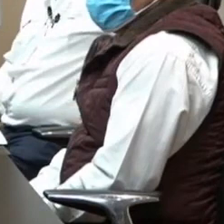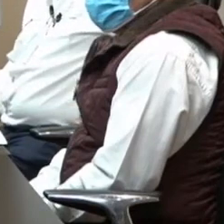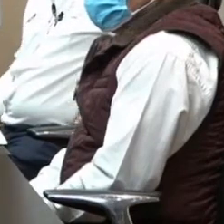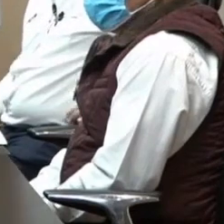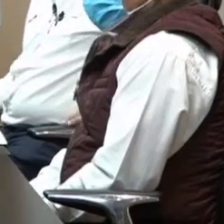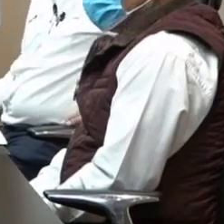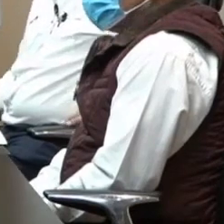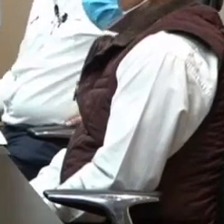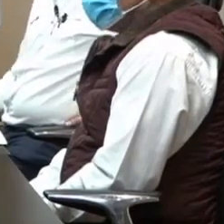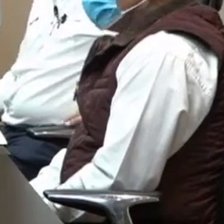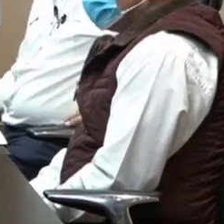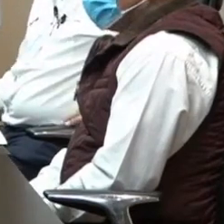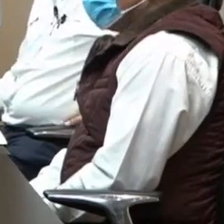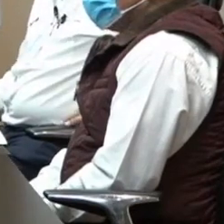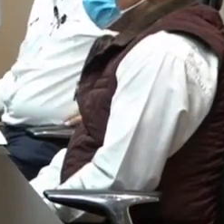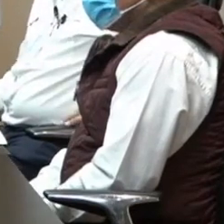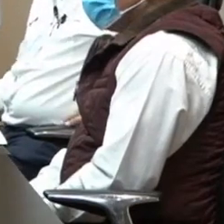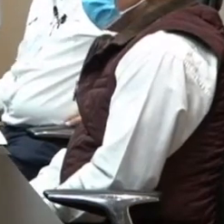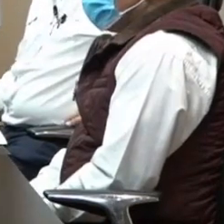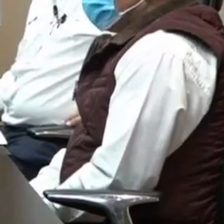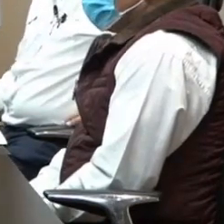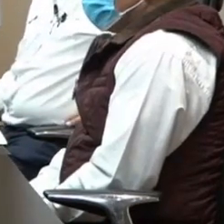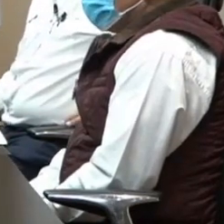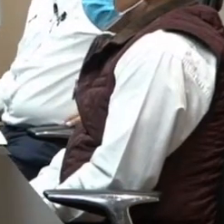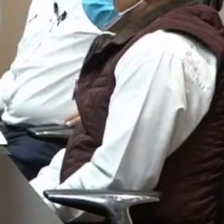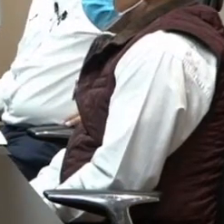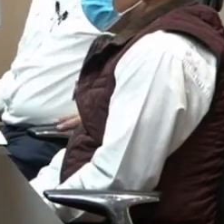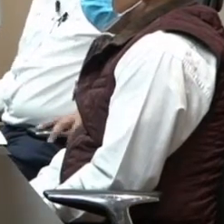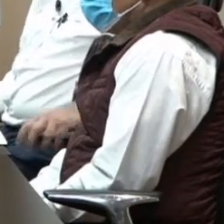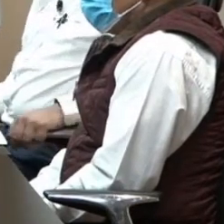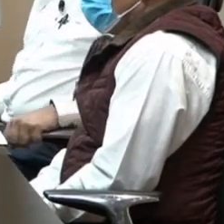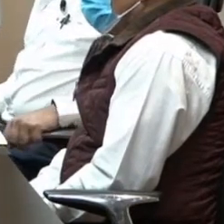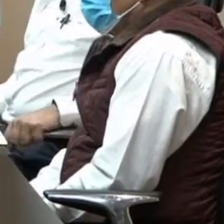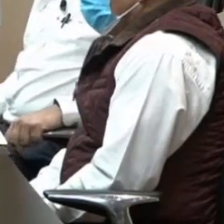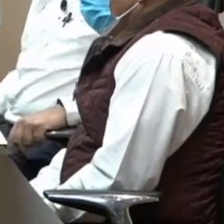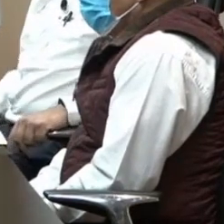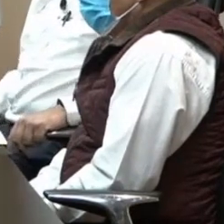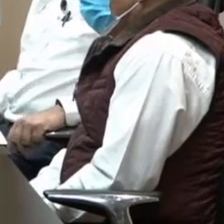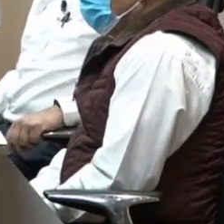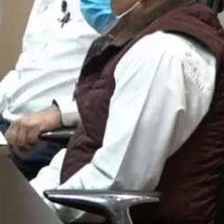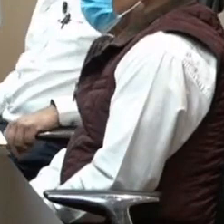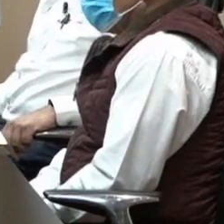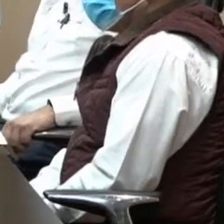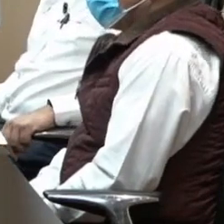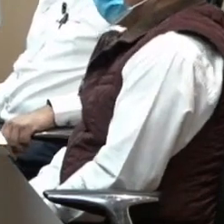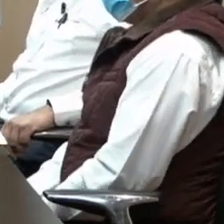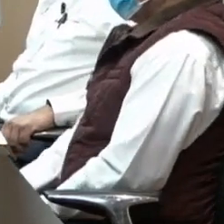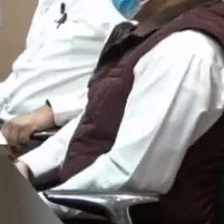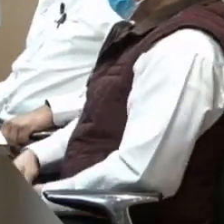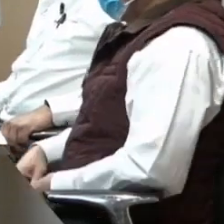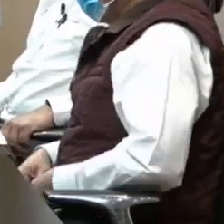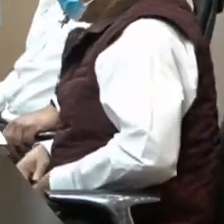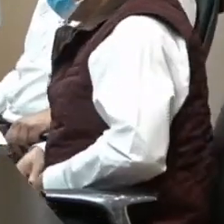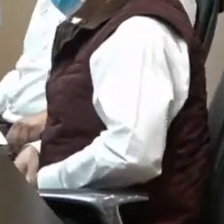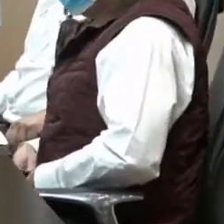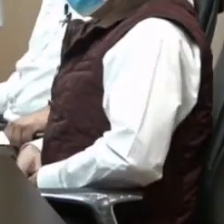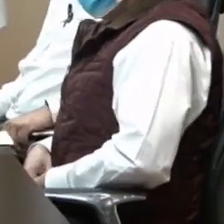Pues decirles que estamos en una cúspide de la curva de contagios.